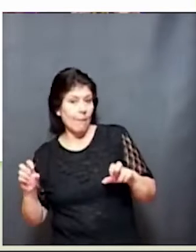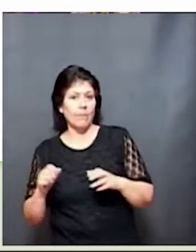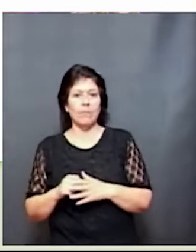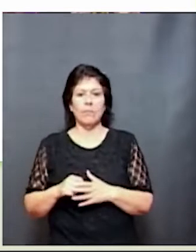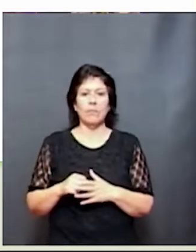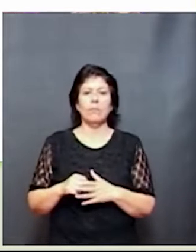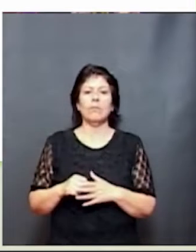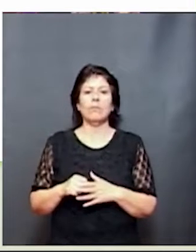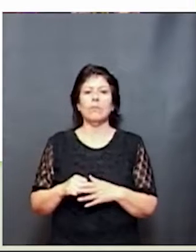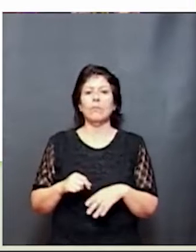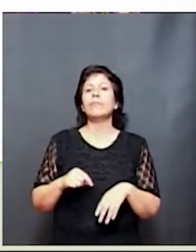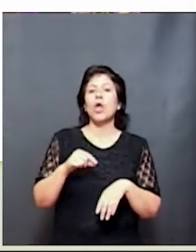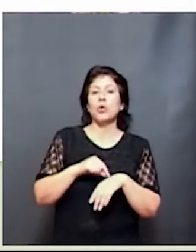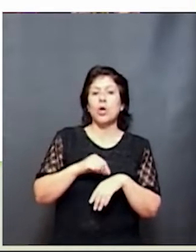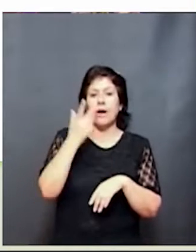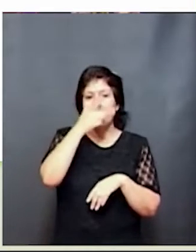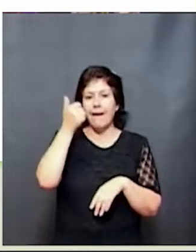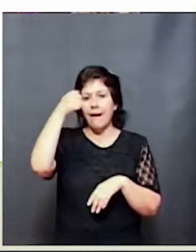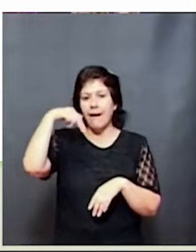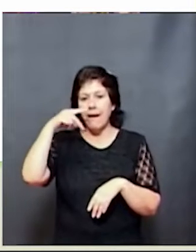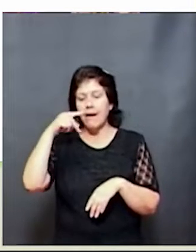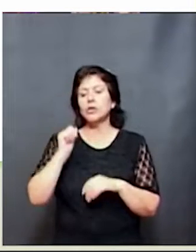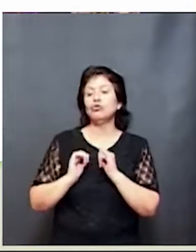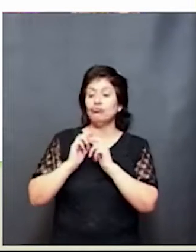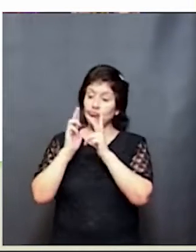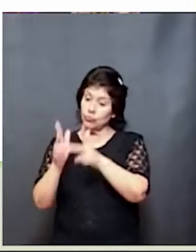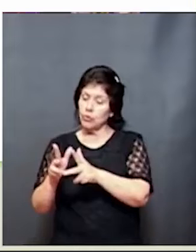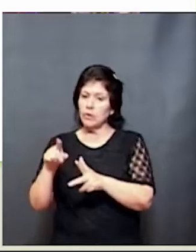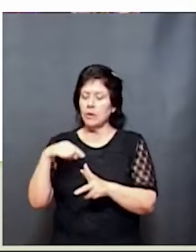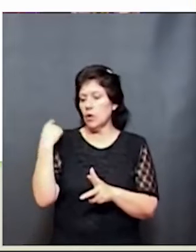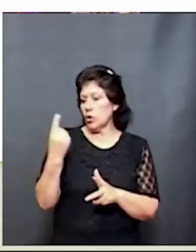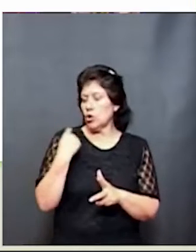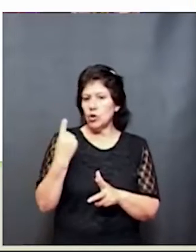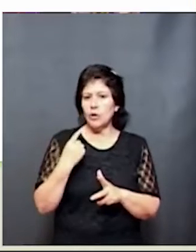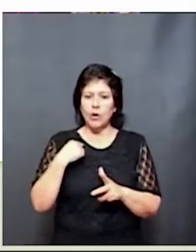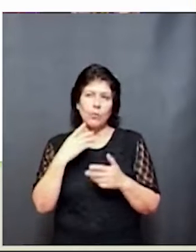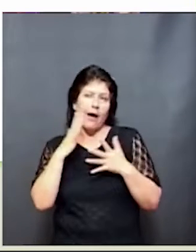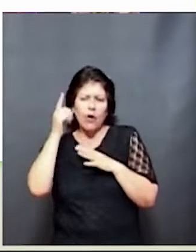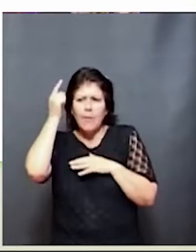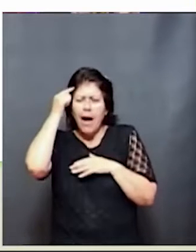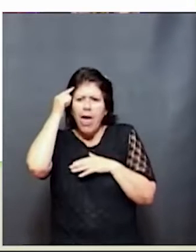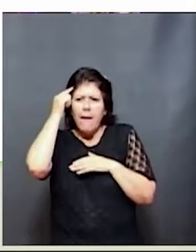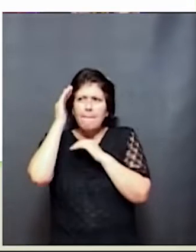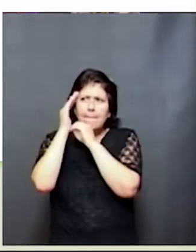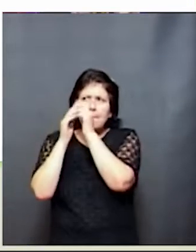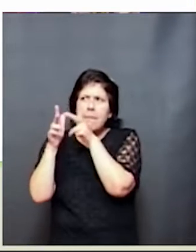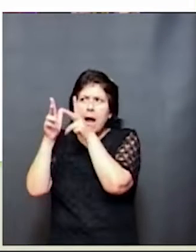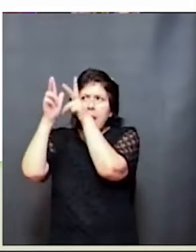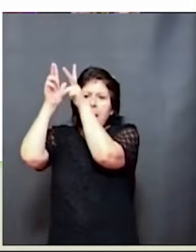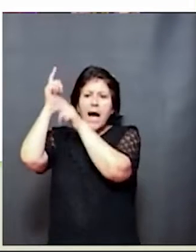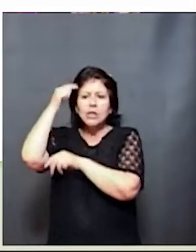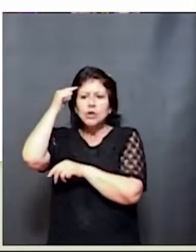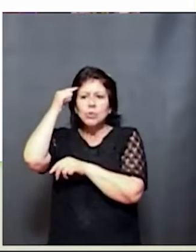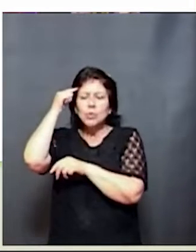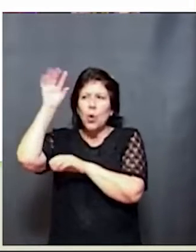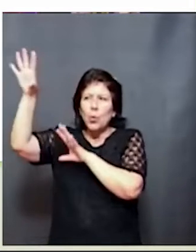doctor Stanislas Dejan, nos dice que nosotros tenemos un fabuloso palacio en nuestro cerebro que tiene la capacidad de almacenar al